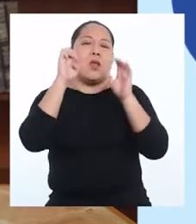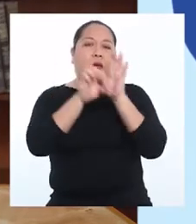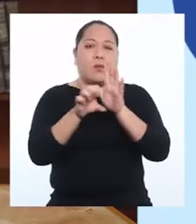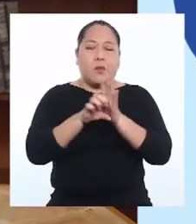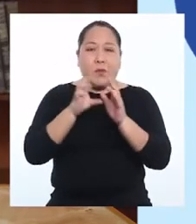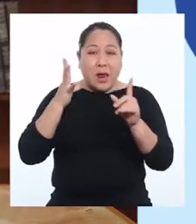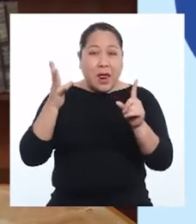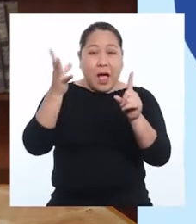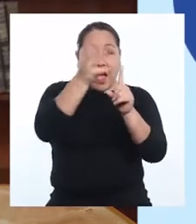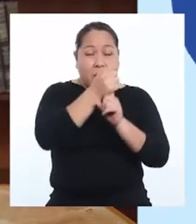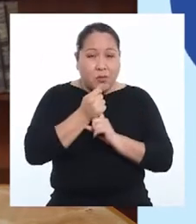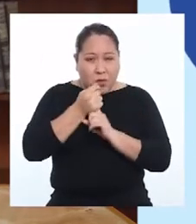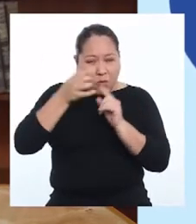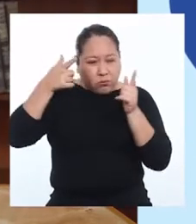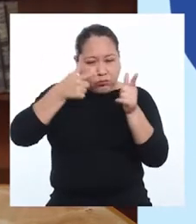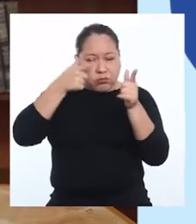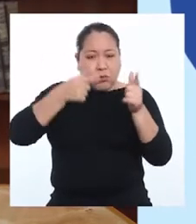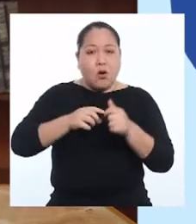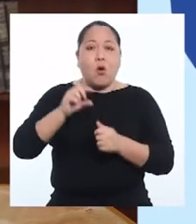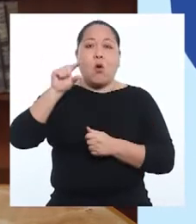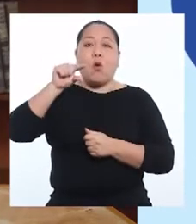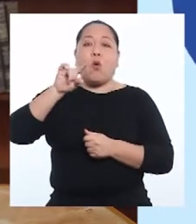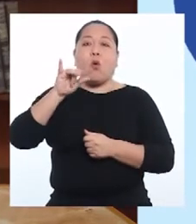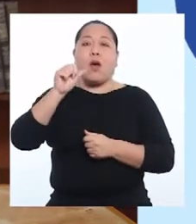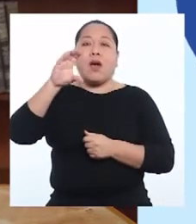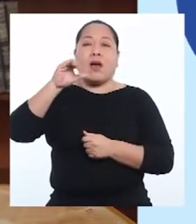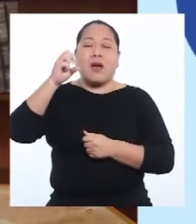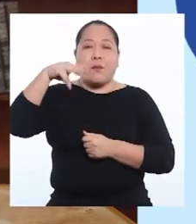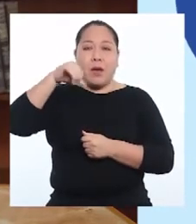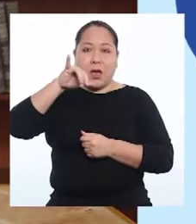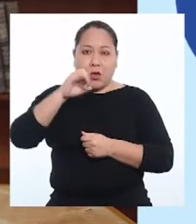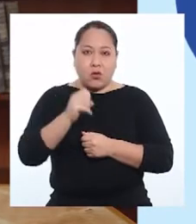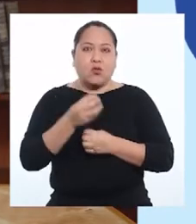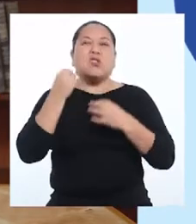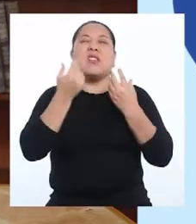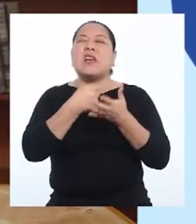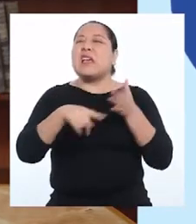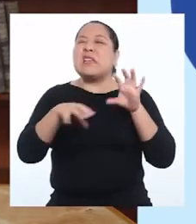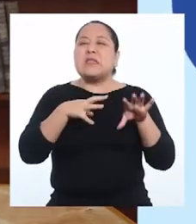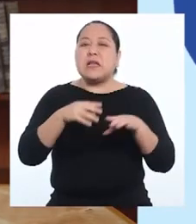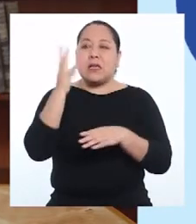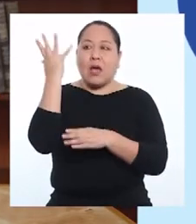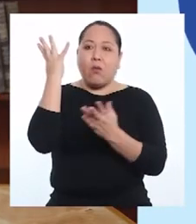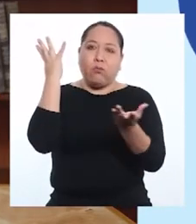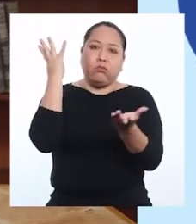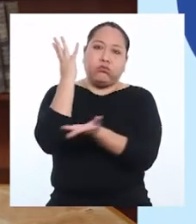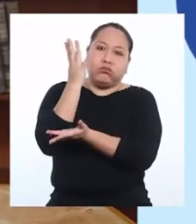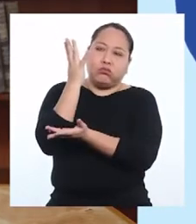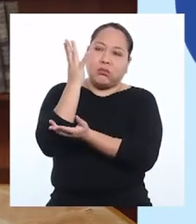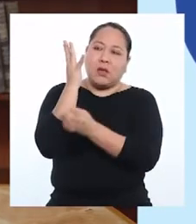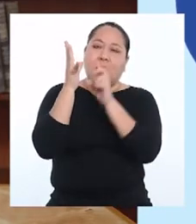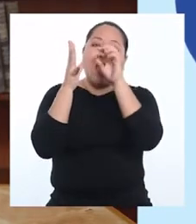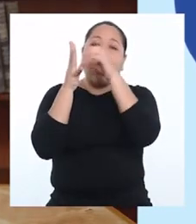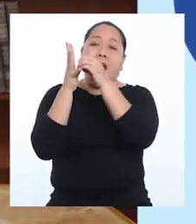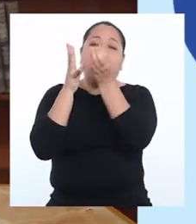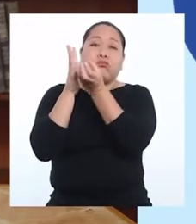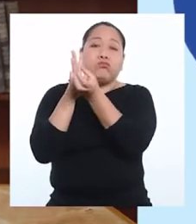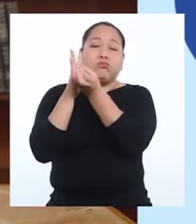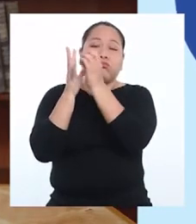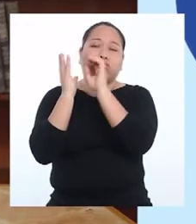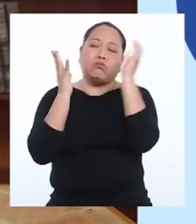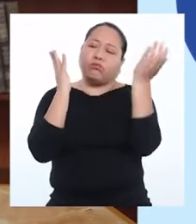para capturar las crías de los guacamayos, se suelen derribar los árboles donde se encuentran sus nidos.